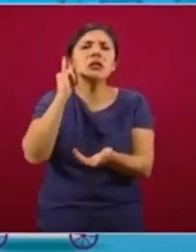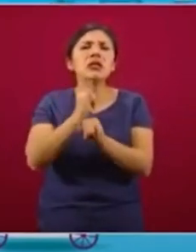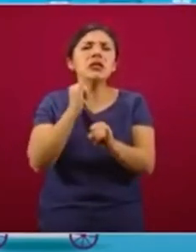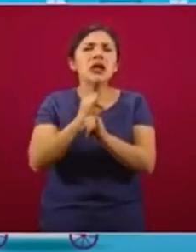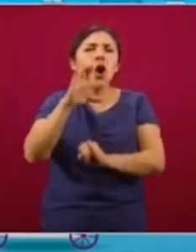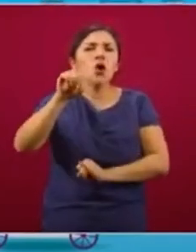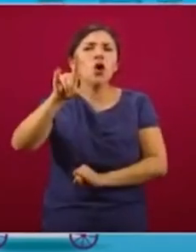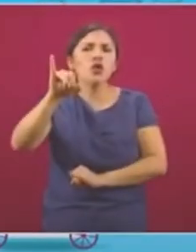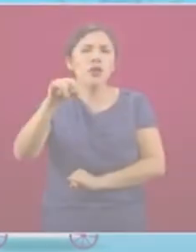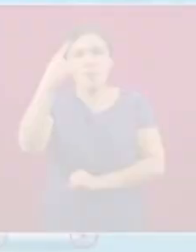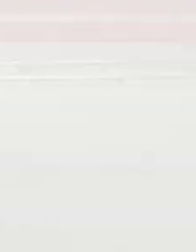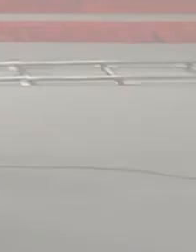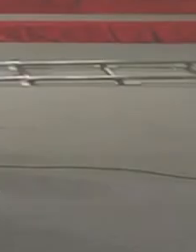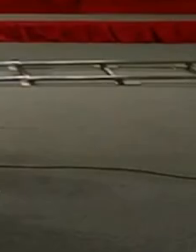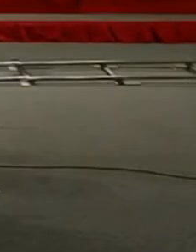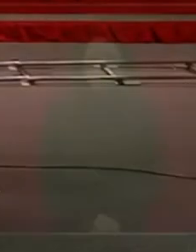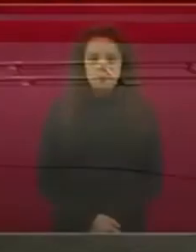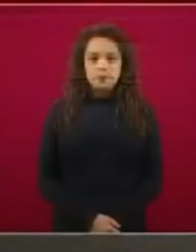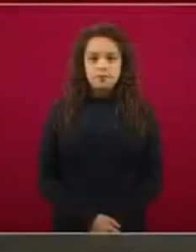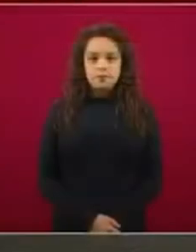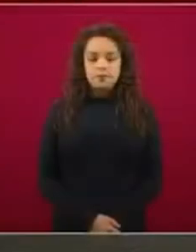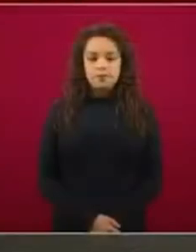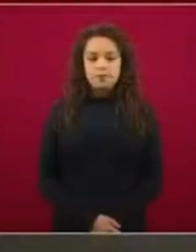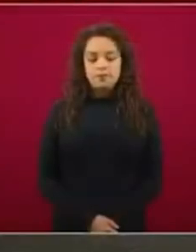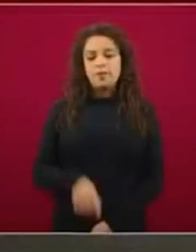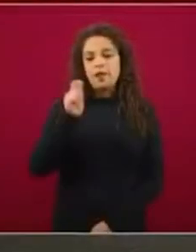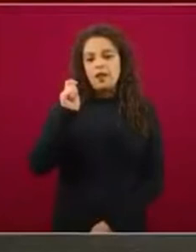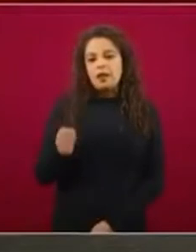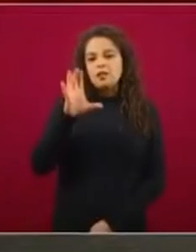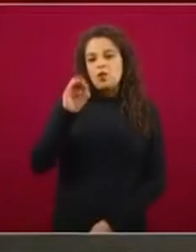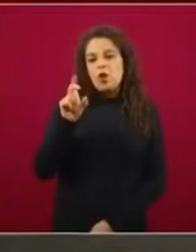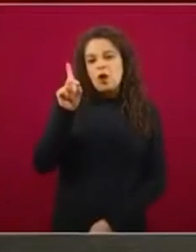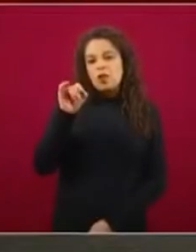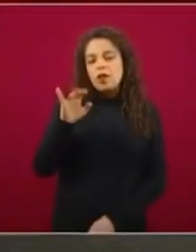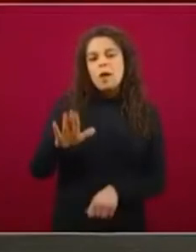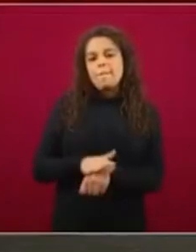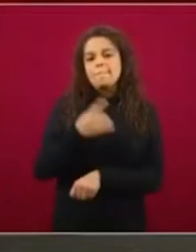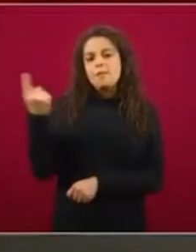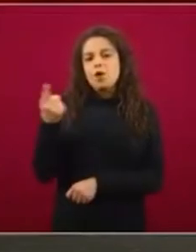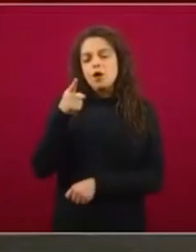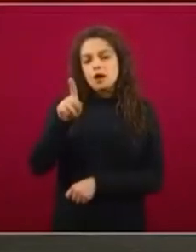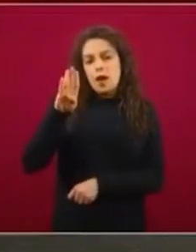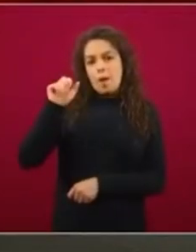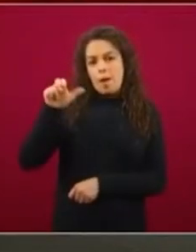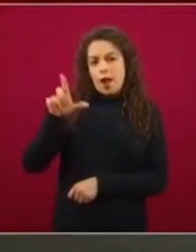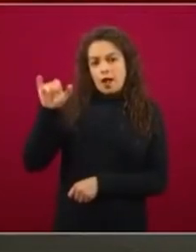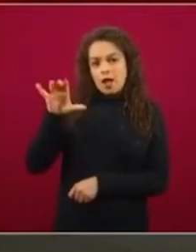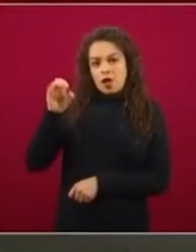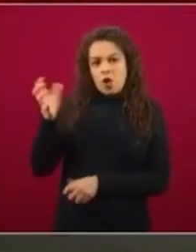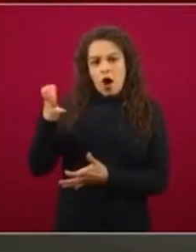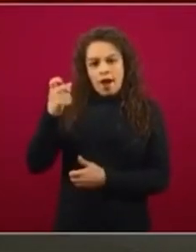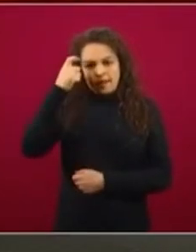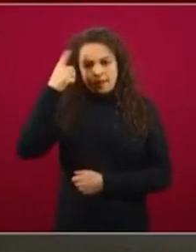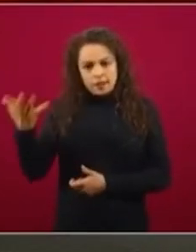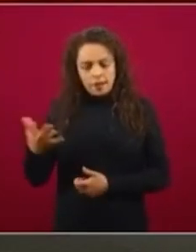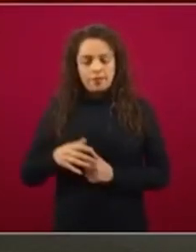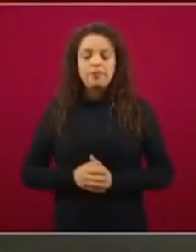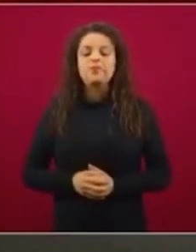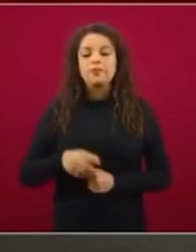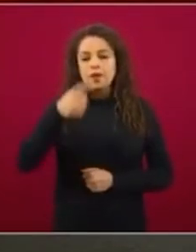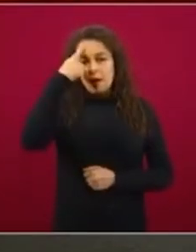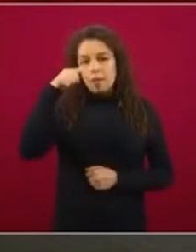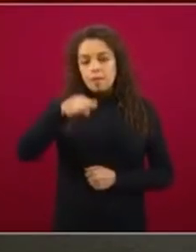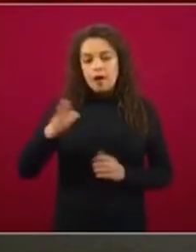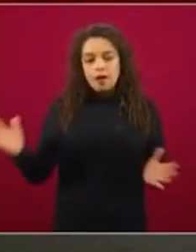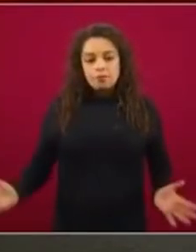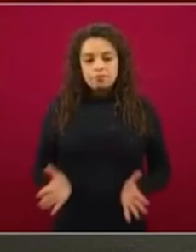la nueva forma de pagar en México. Una de las finalidades centrales del Banco de México es promover el buen funcionamiento de los sistemas